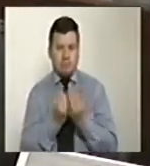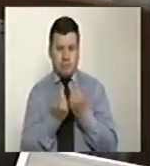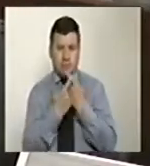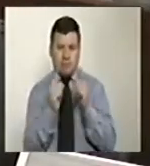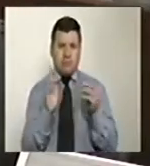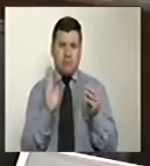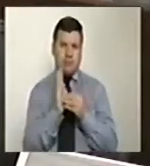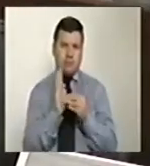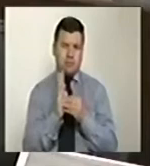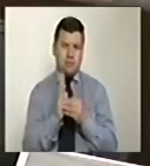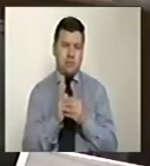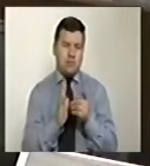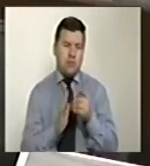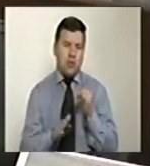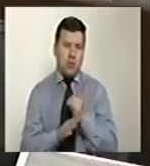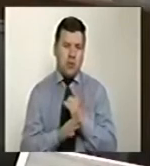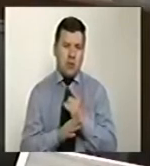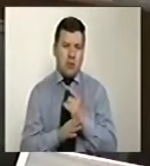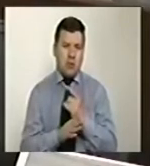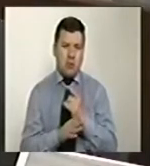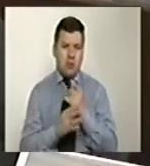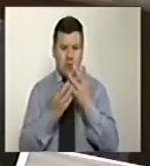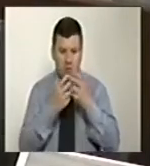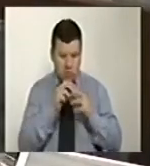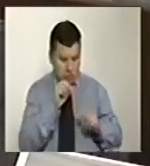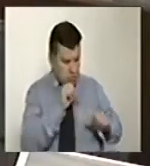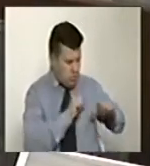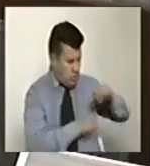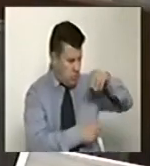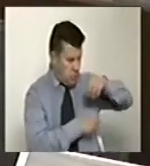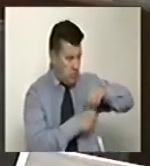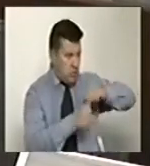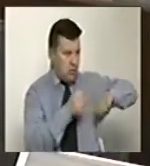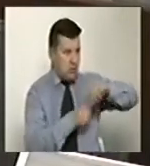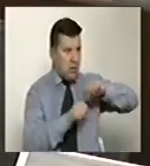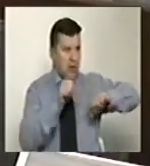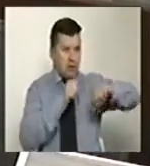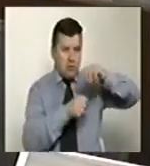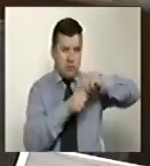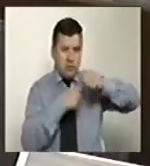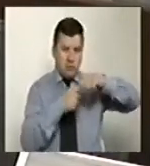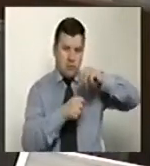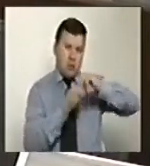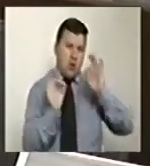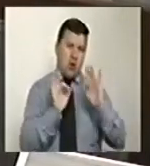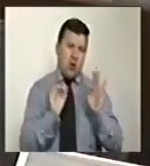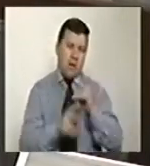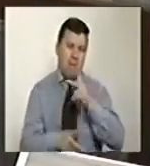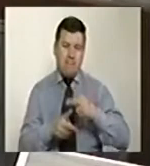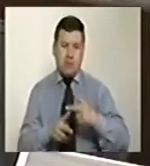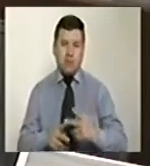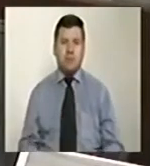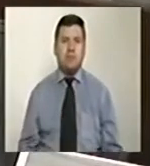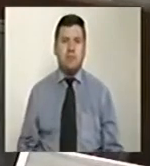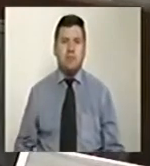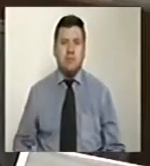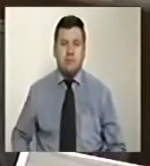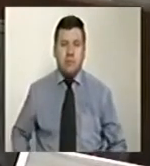libertad para quien haga uso de tenencia, fabricación y tráfico de sustancias u objetos peligrosos.